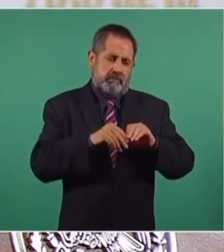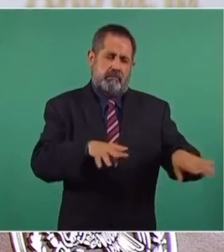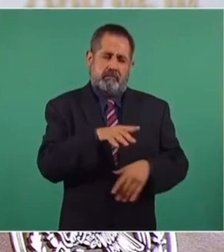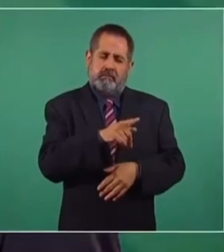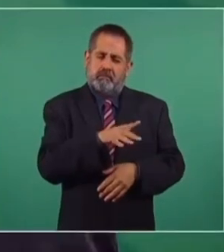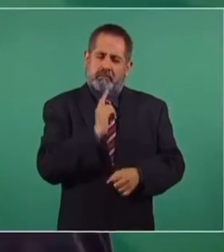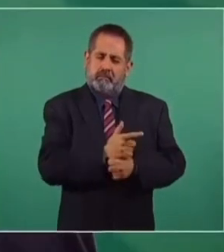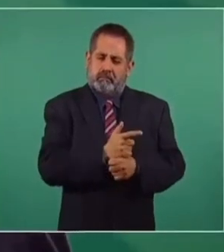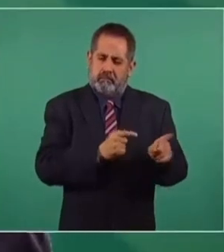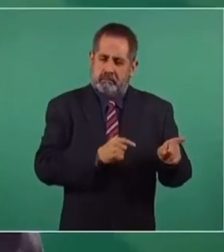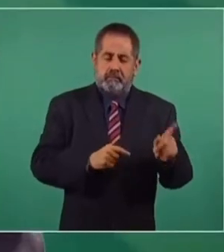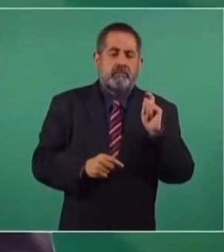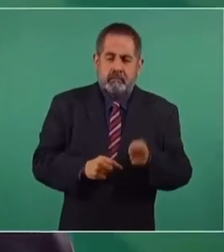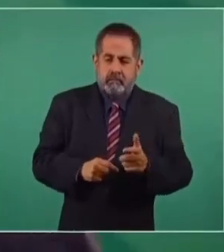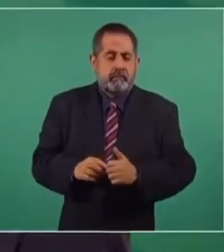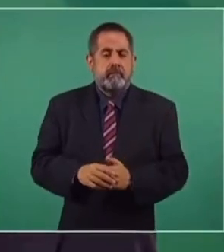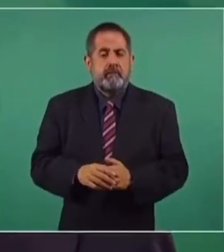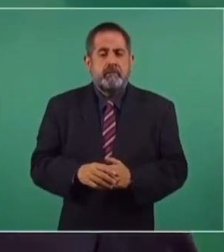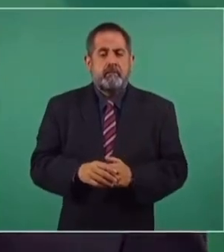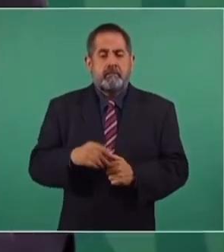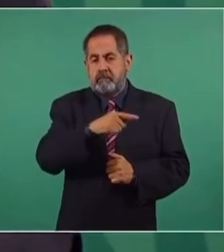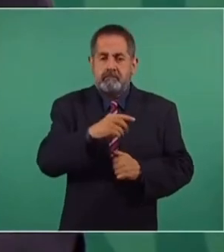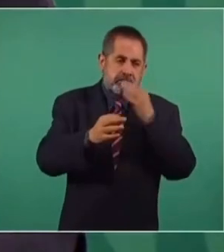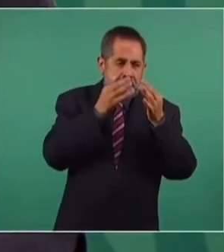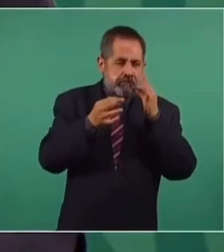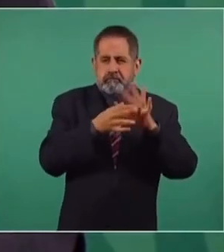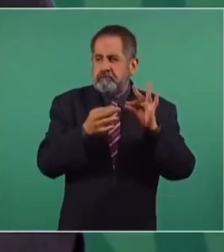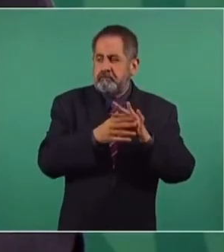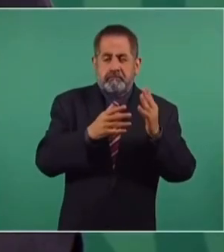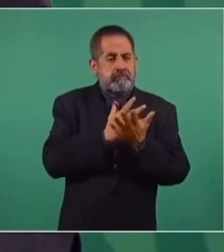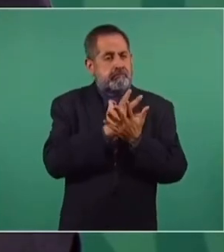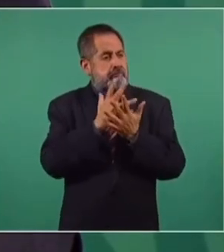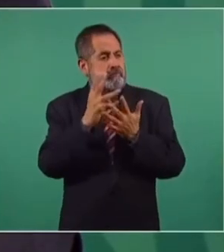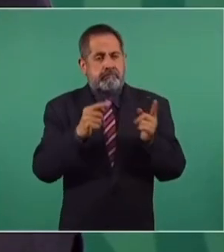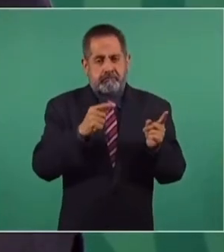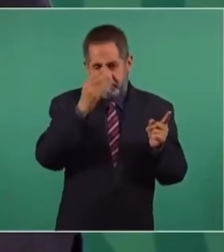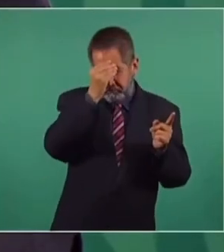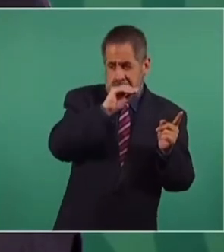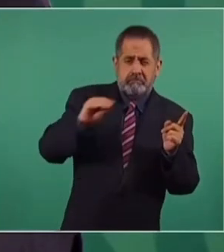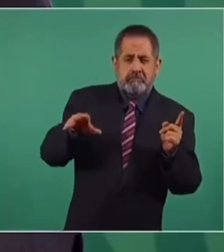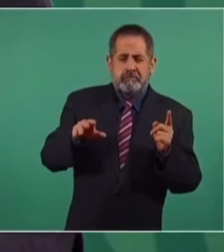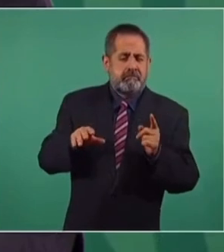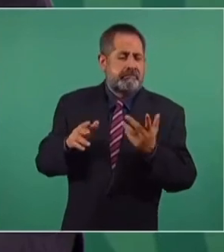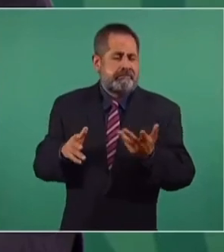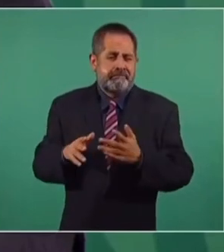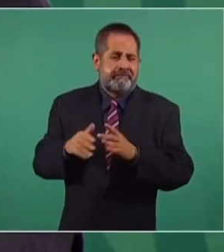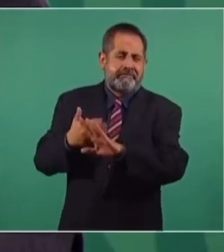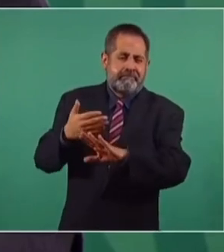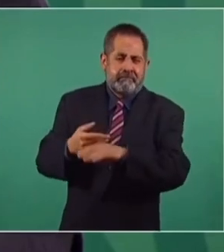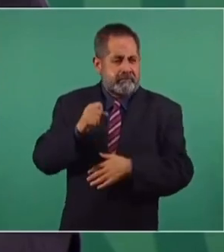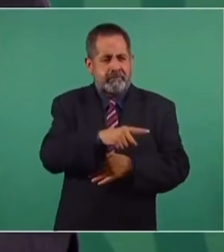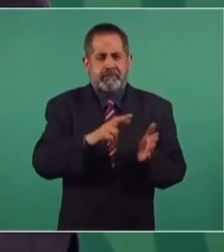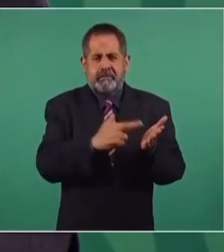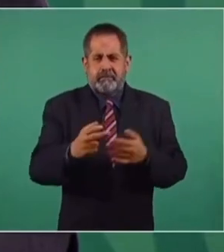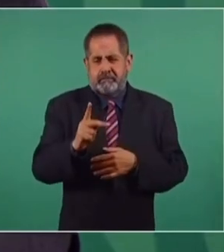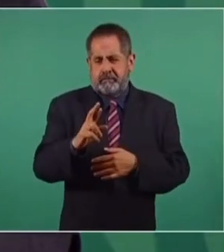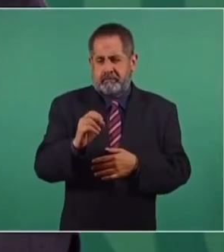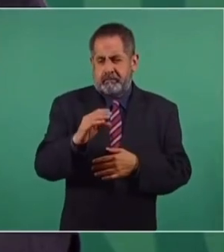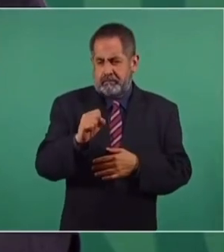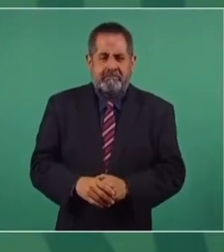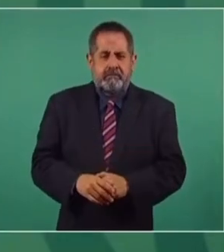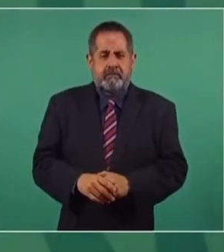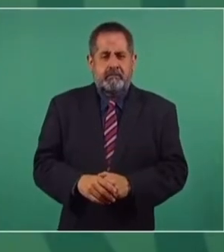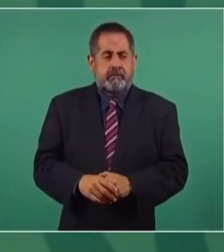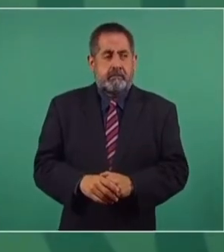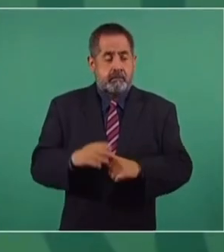es que se trata de campañas de descrédito de la revista Proceso y de la mayoría de los